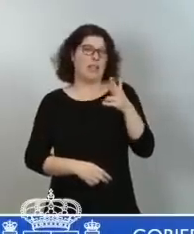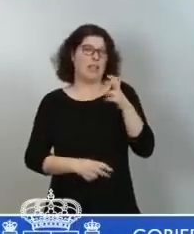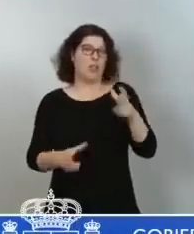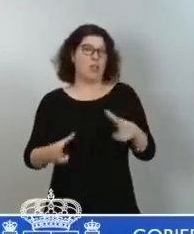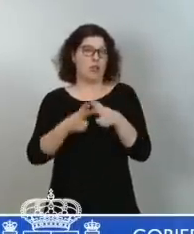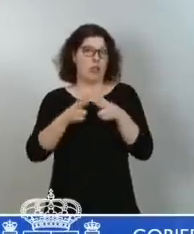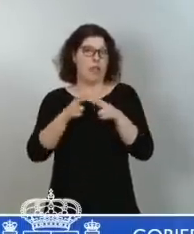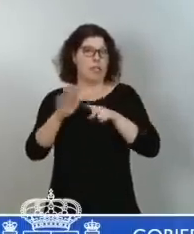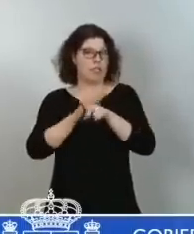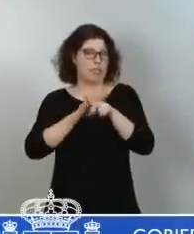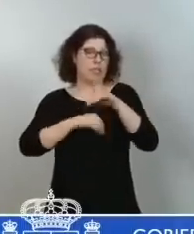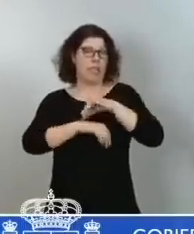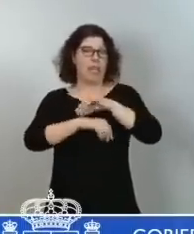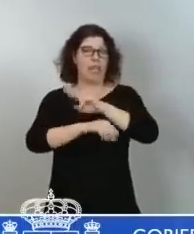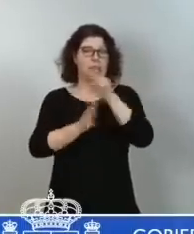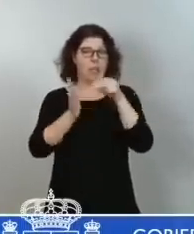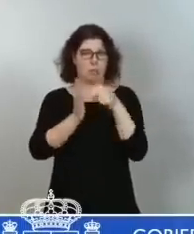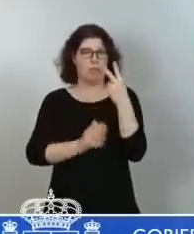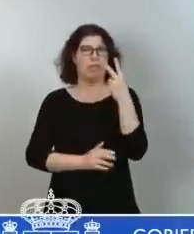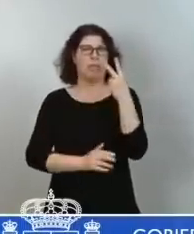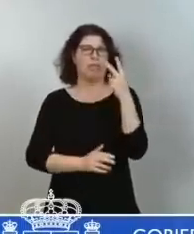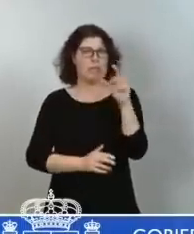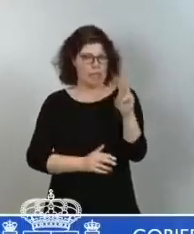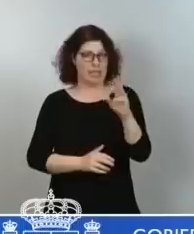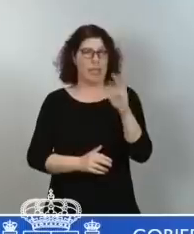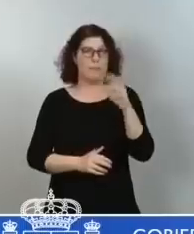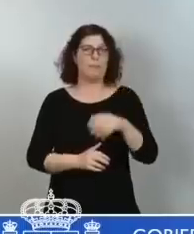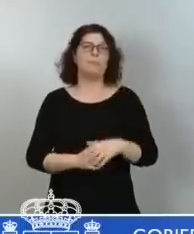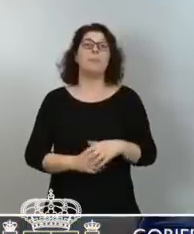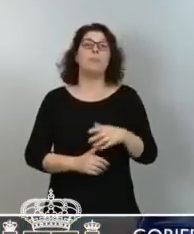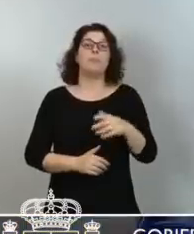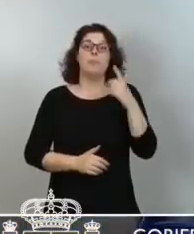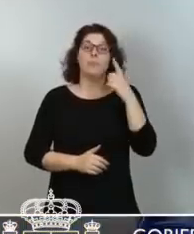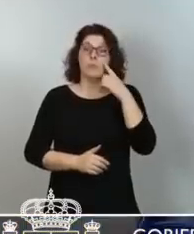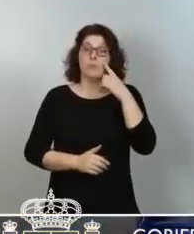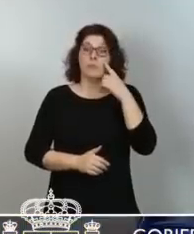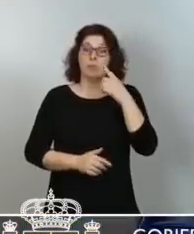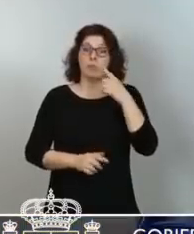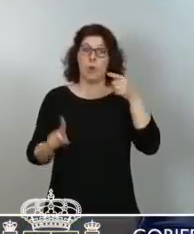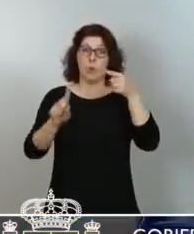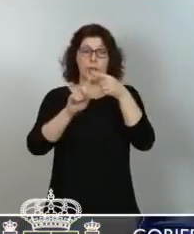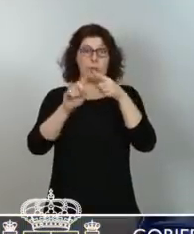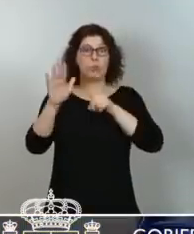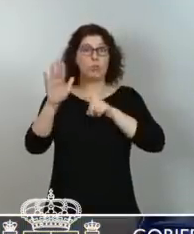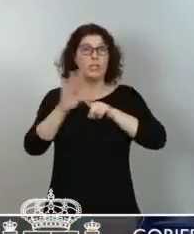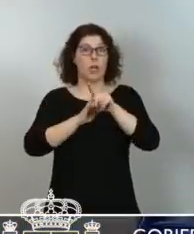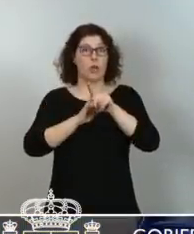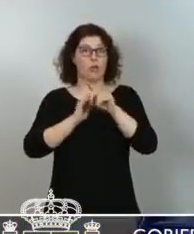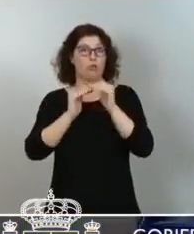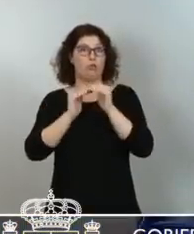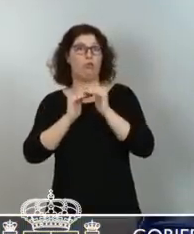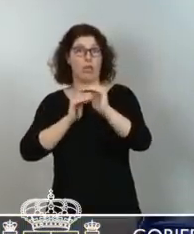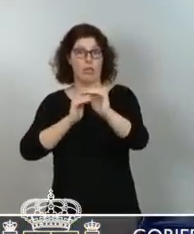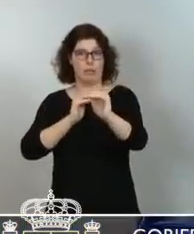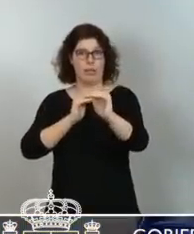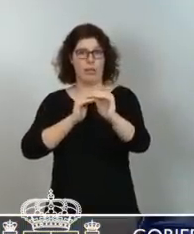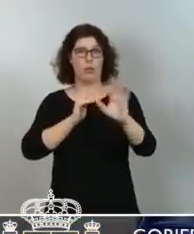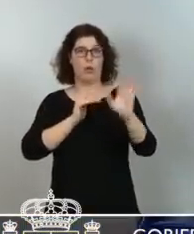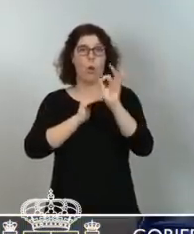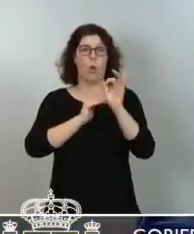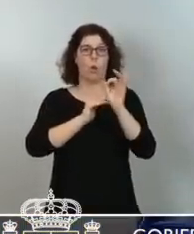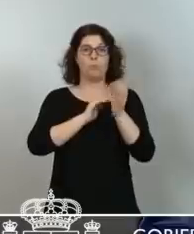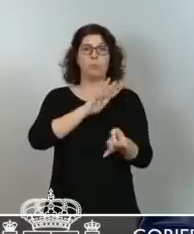Sería un error pensar que los objetivos de desarrollo sostenible y que el desarrollo de los derechos sociales tiene que ver